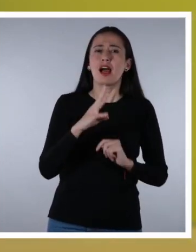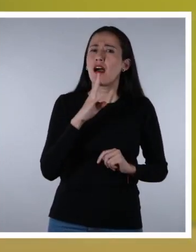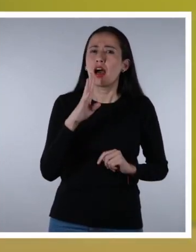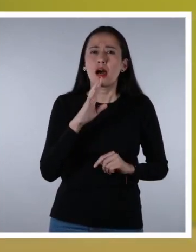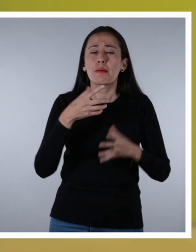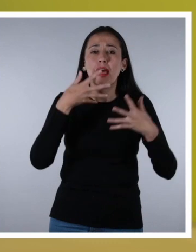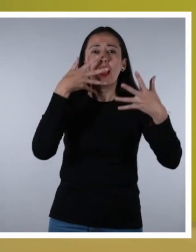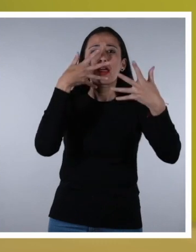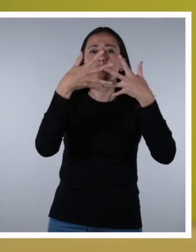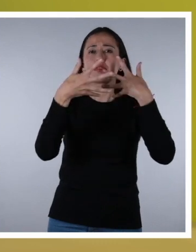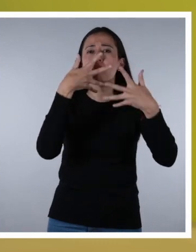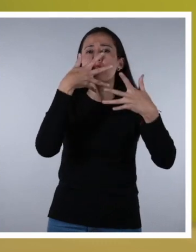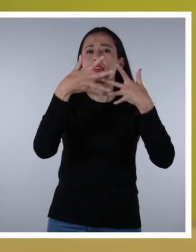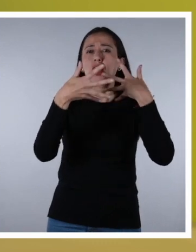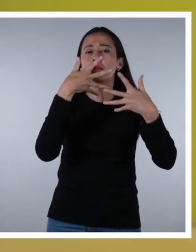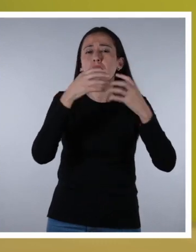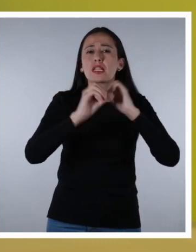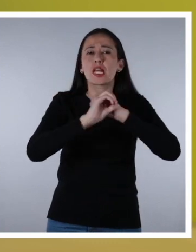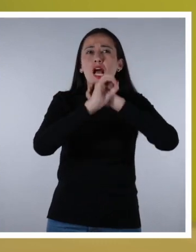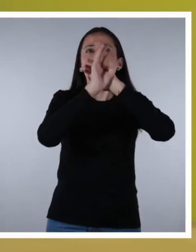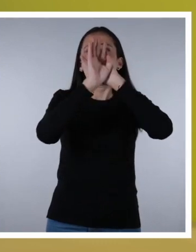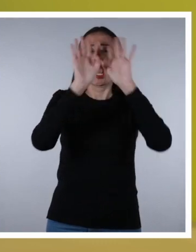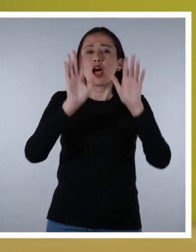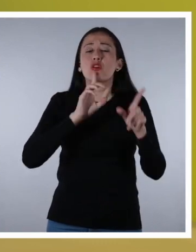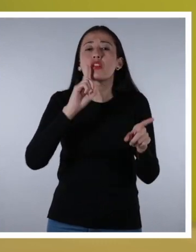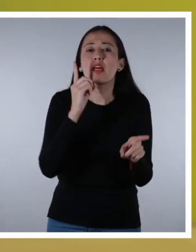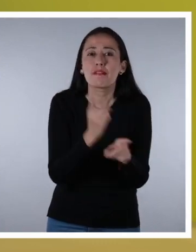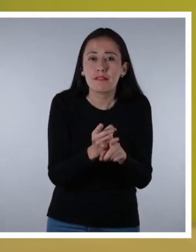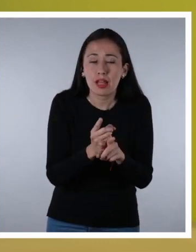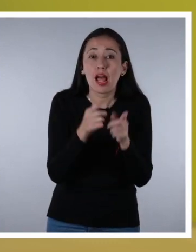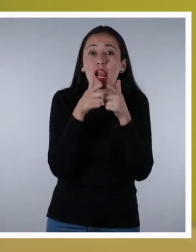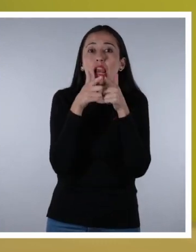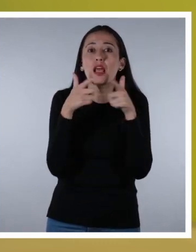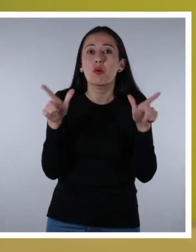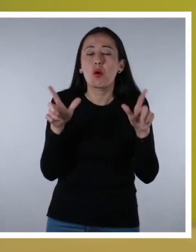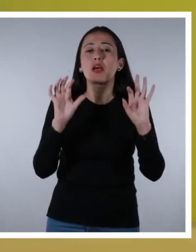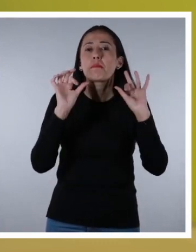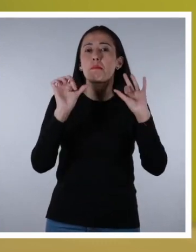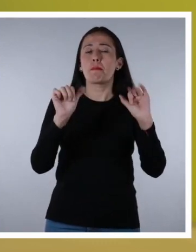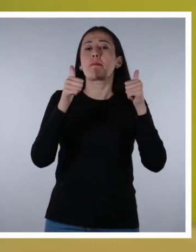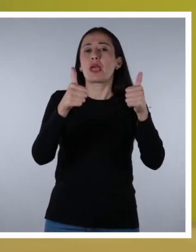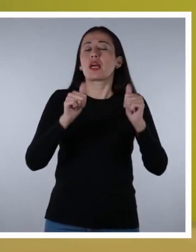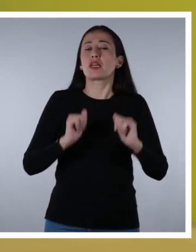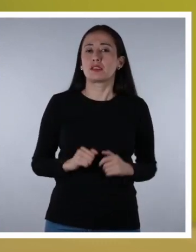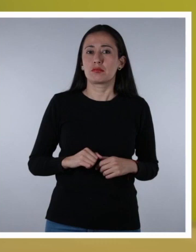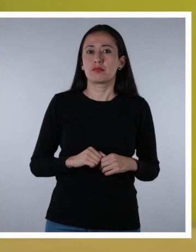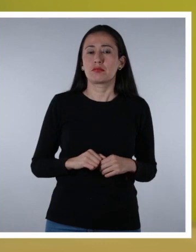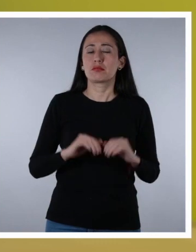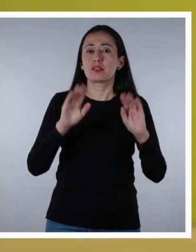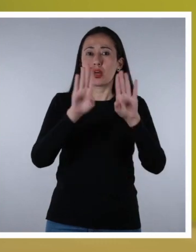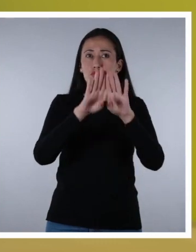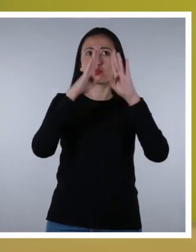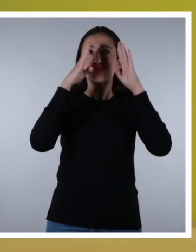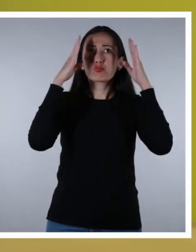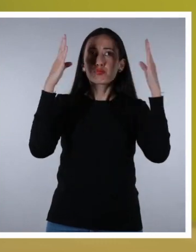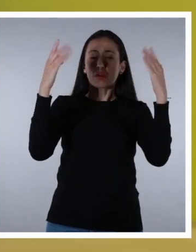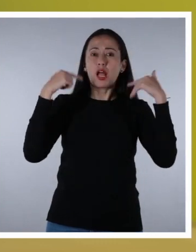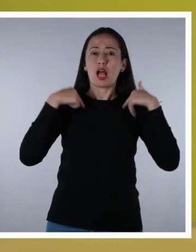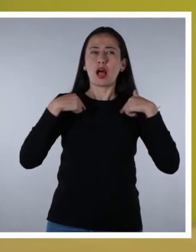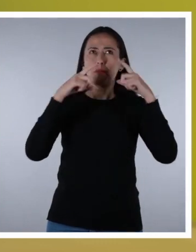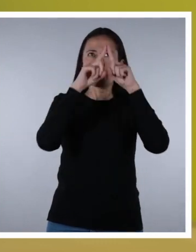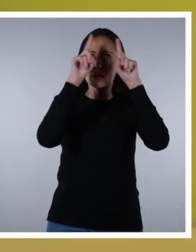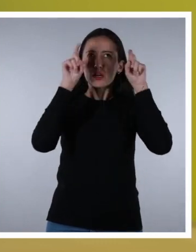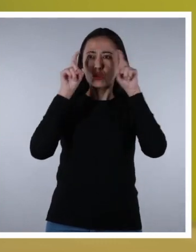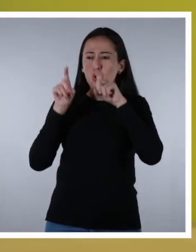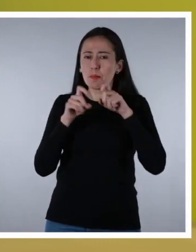verdad y brinda la información necesaria con el lenguaje adecuado. Muéstrate abierto o abierta a todas las